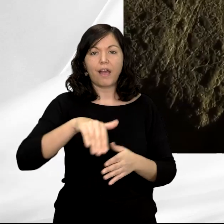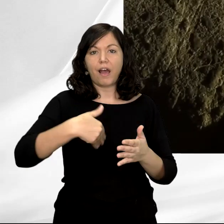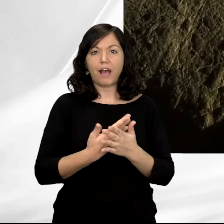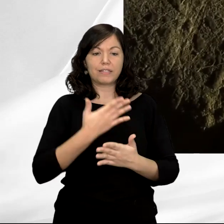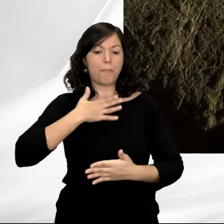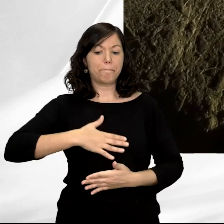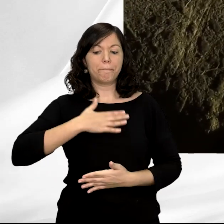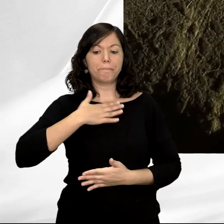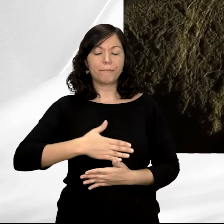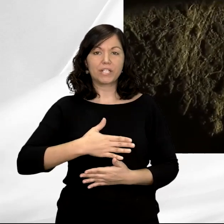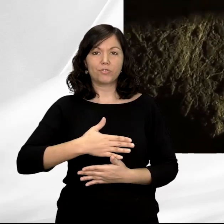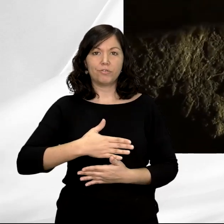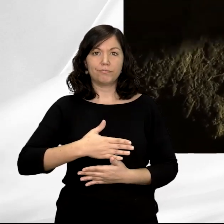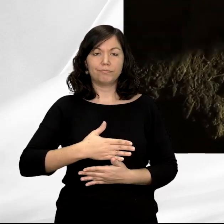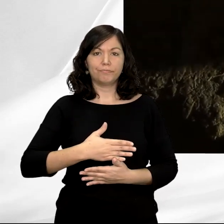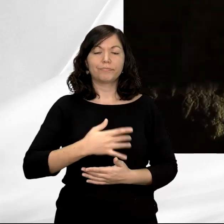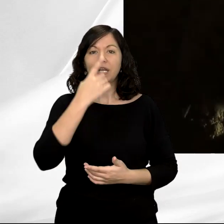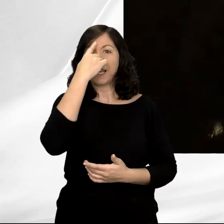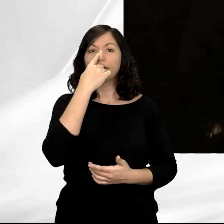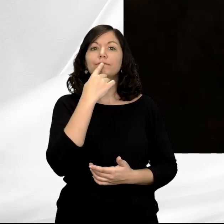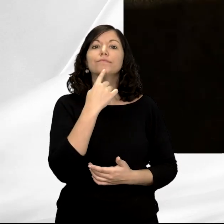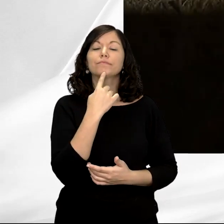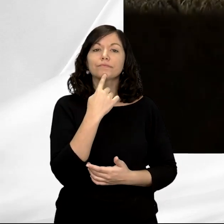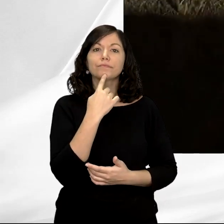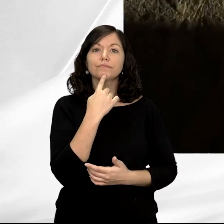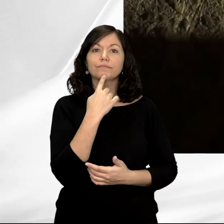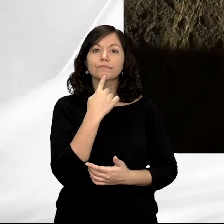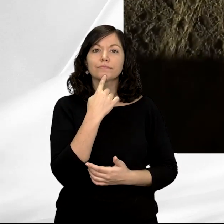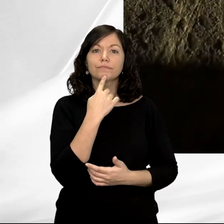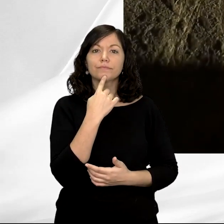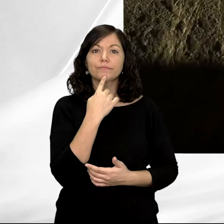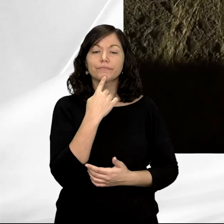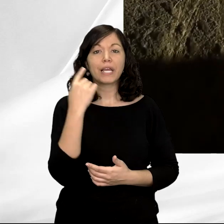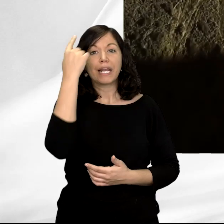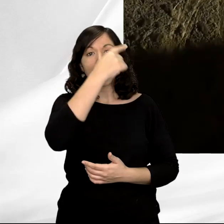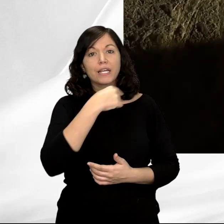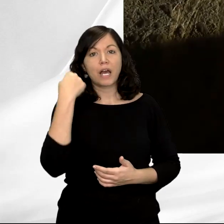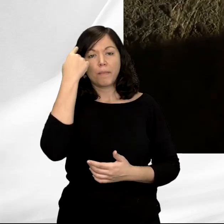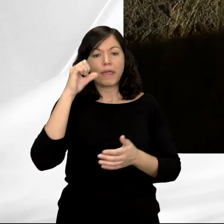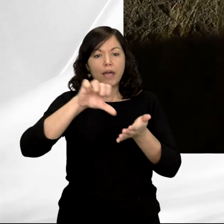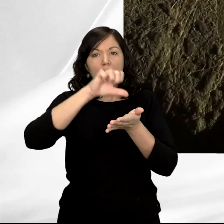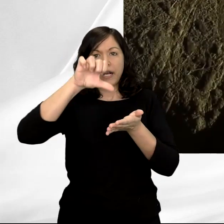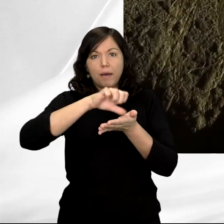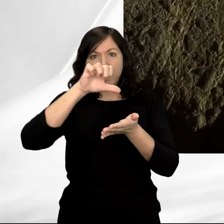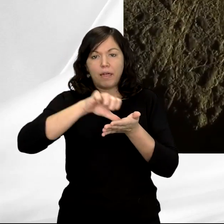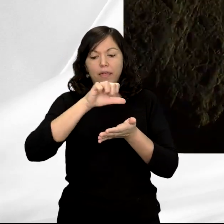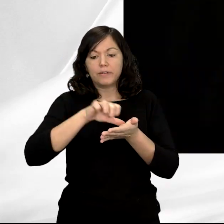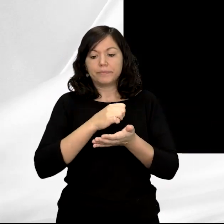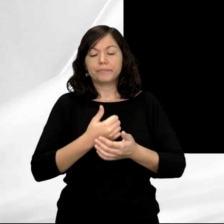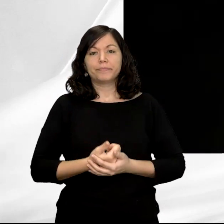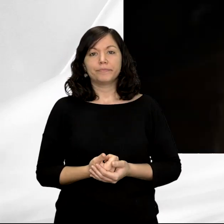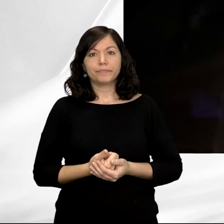pecho, la línea cérvico dorsal viene por la parte superior del bloque y la cabeza está grabada aquí.